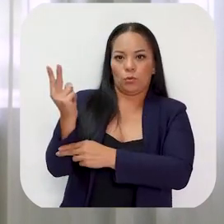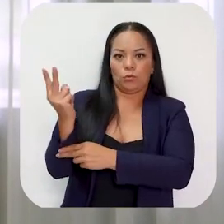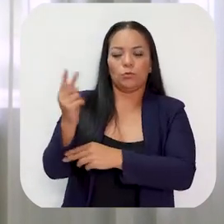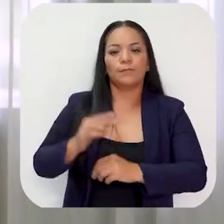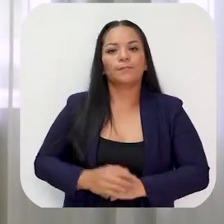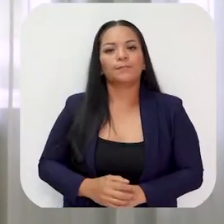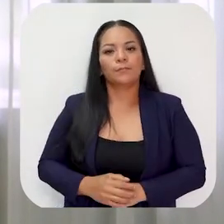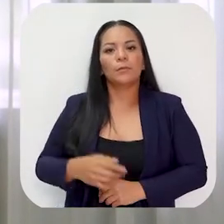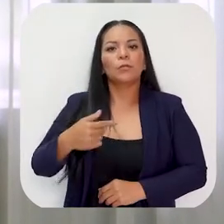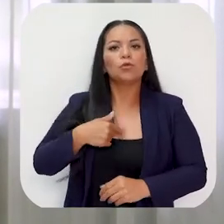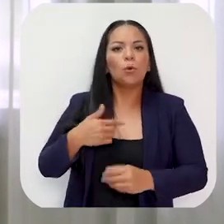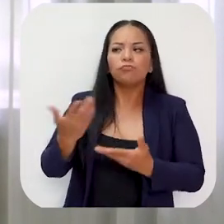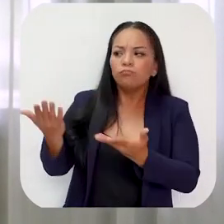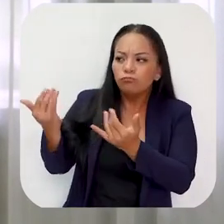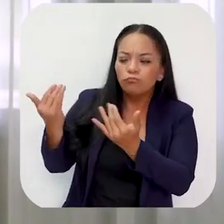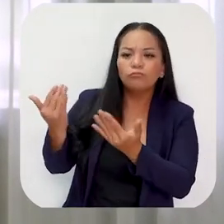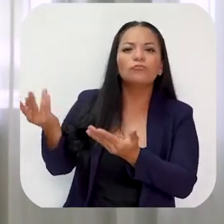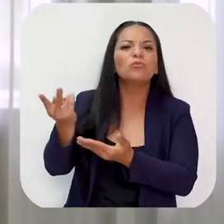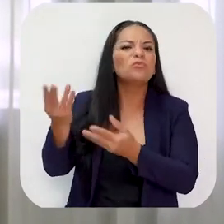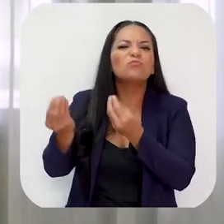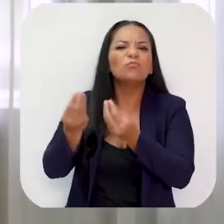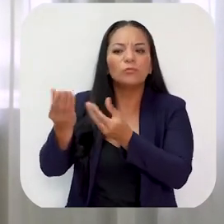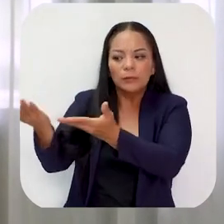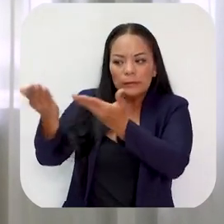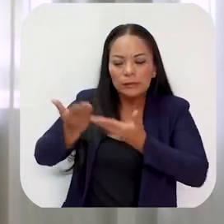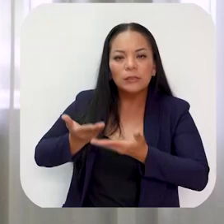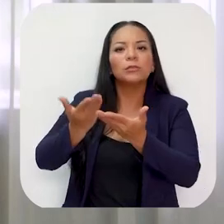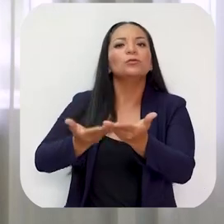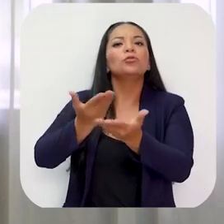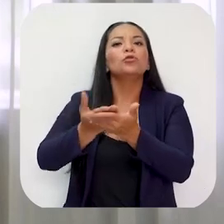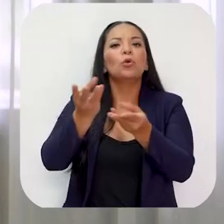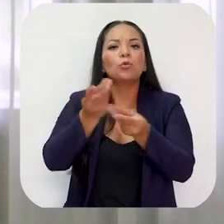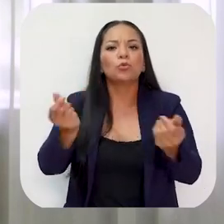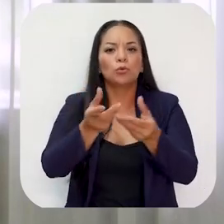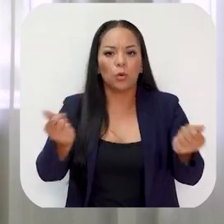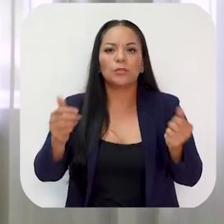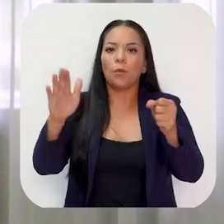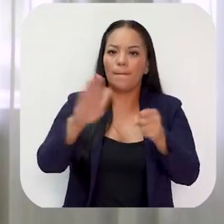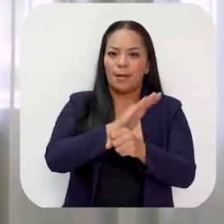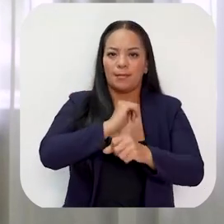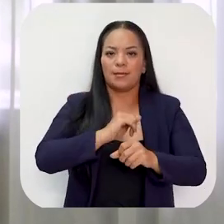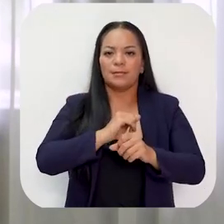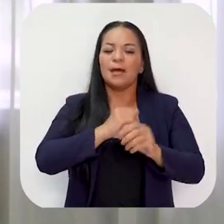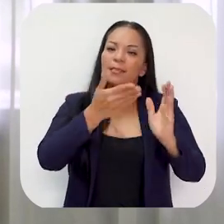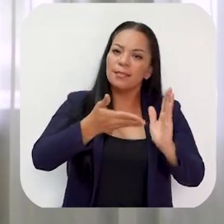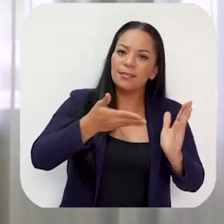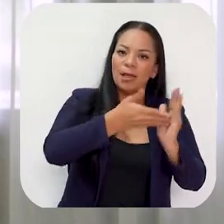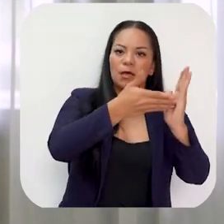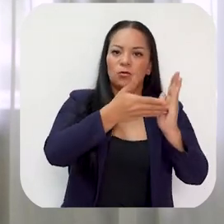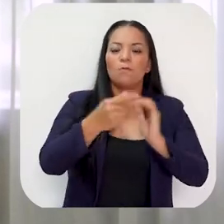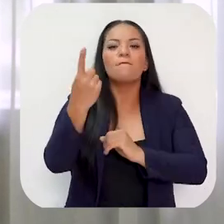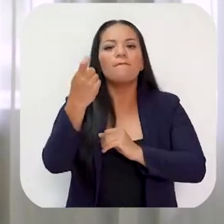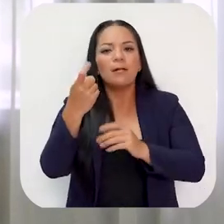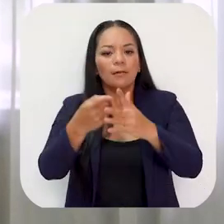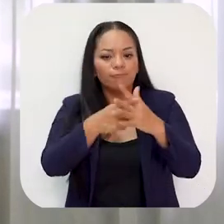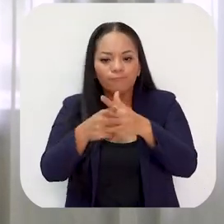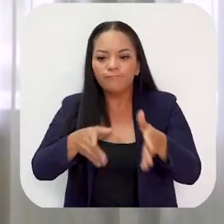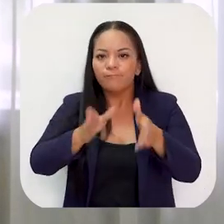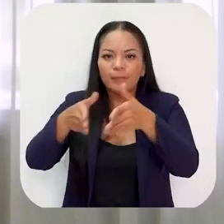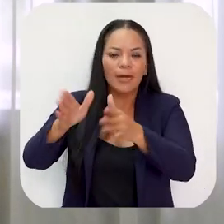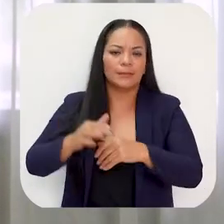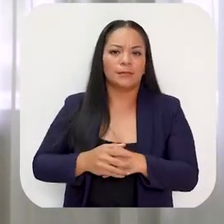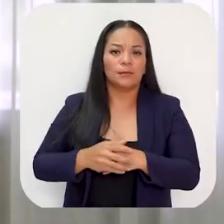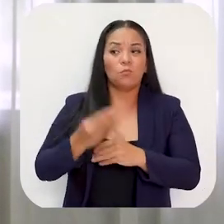Les voy a pedir soluciones integrales al daño, a la falta de mantenimiento y al